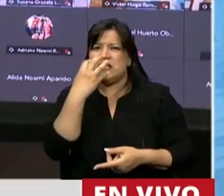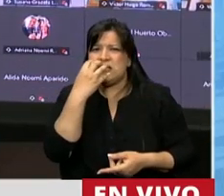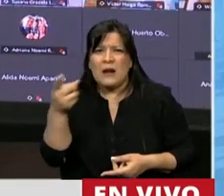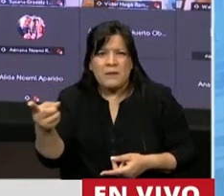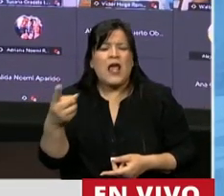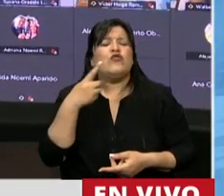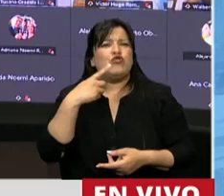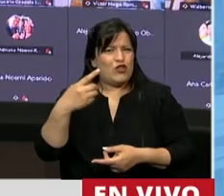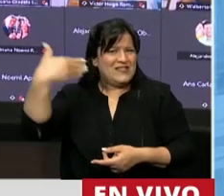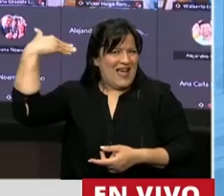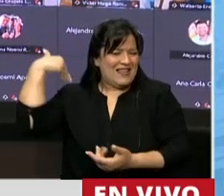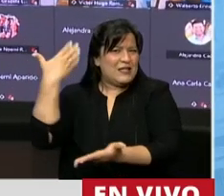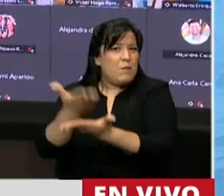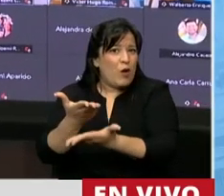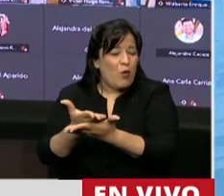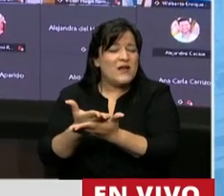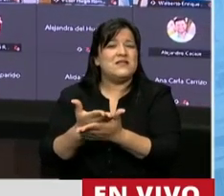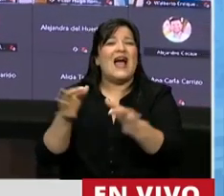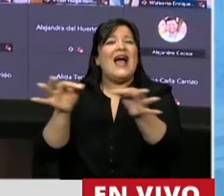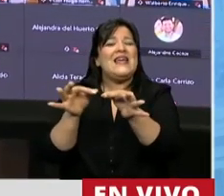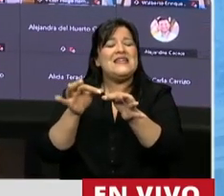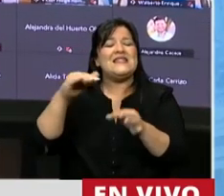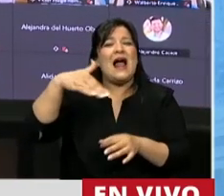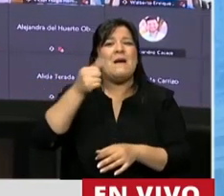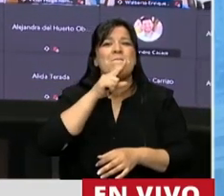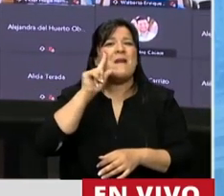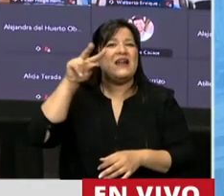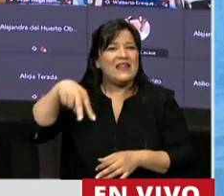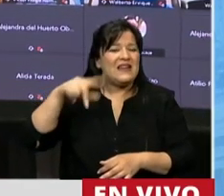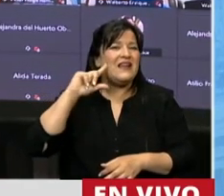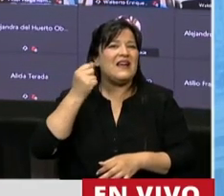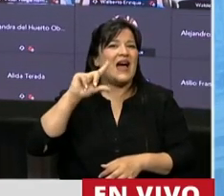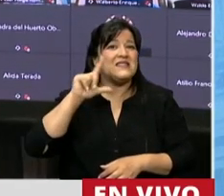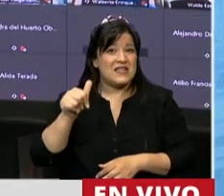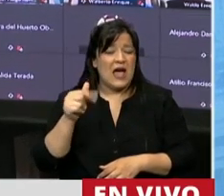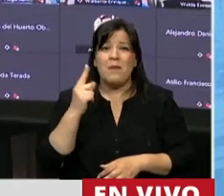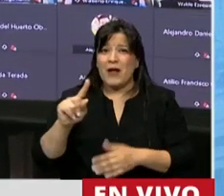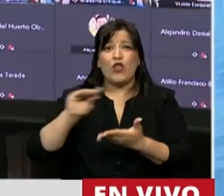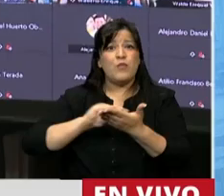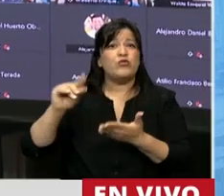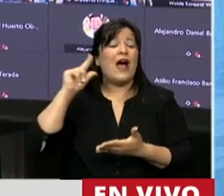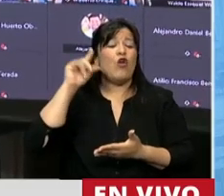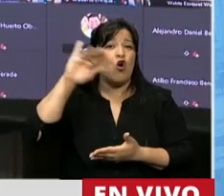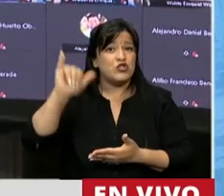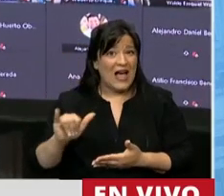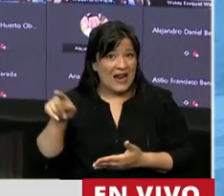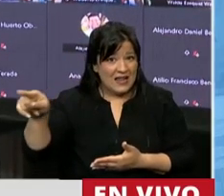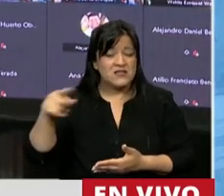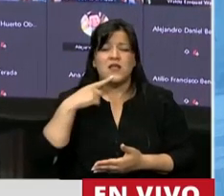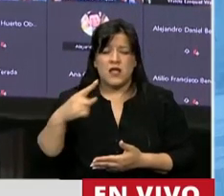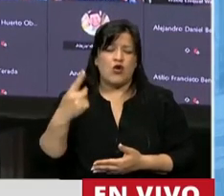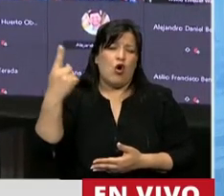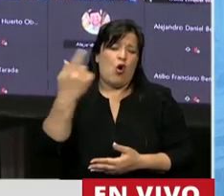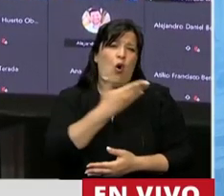Nacional, había propuesto la isla, pero creo, y acá lo ha dicho el diputado González, hubo un presidente